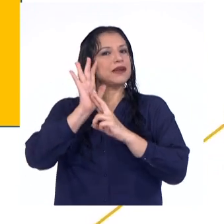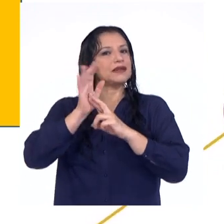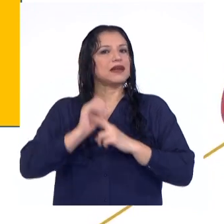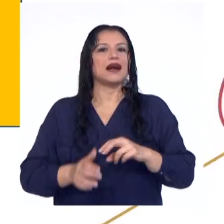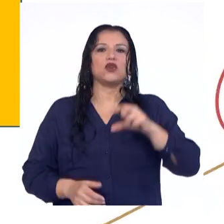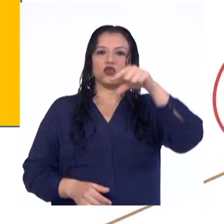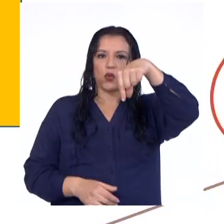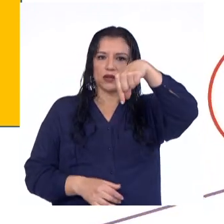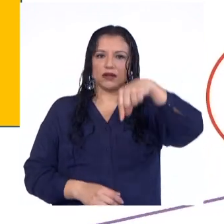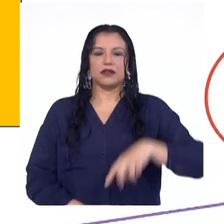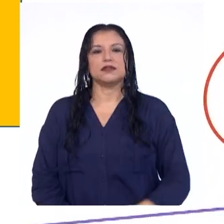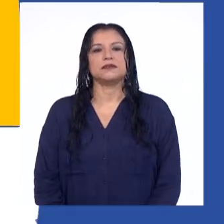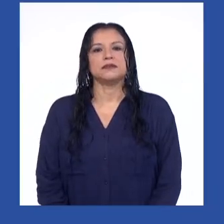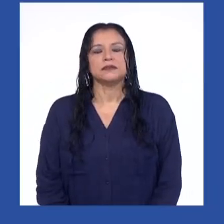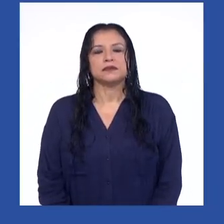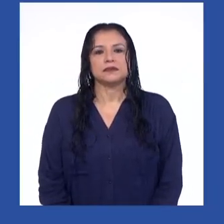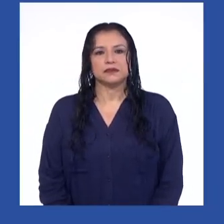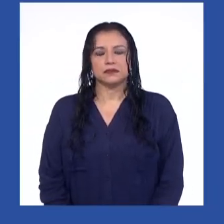cuartiles.